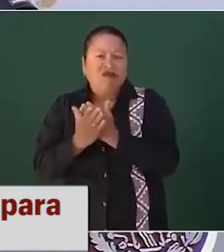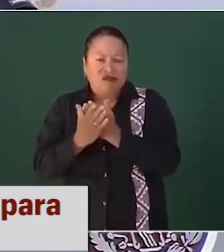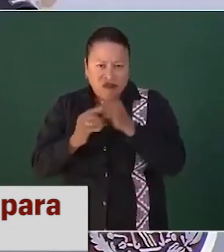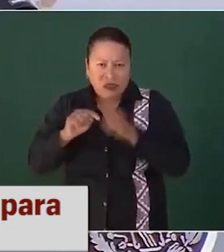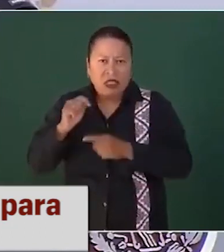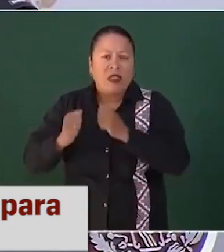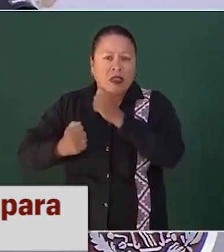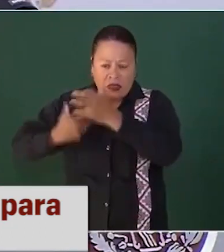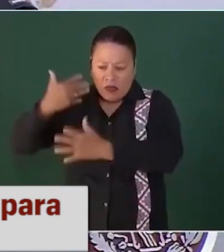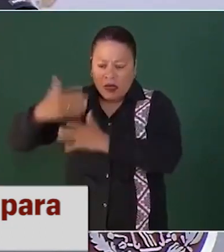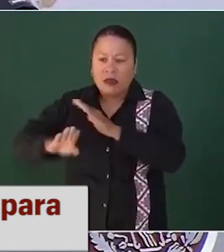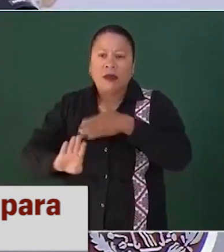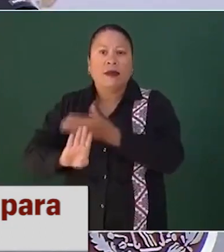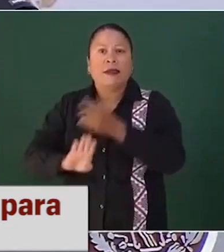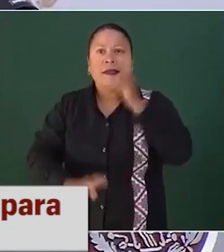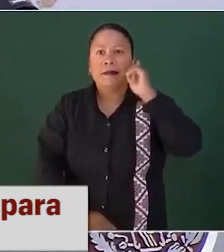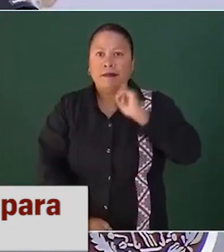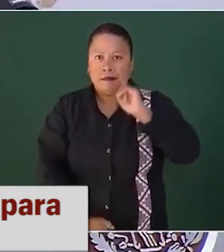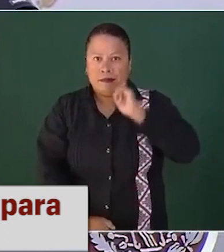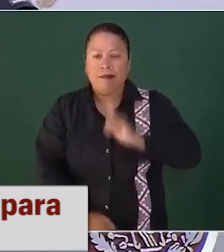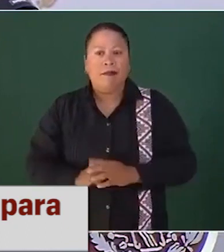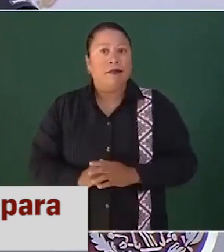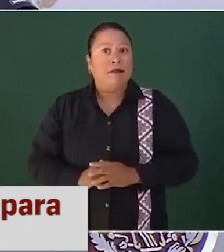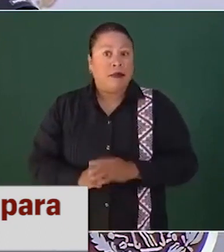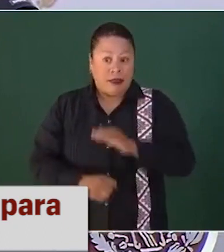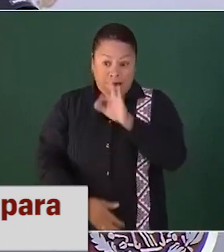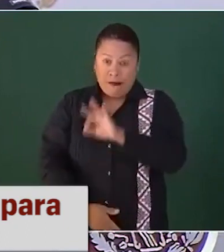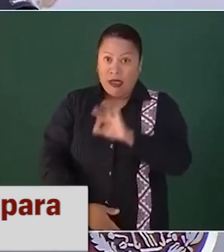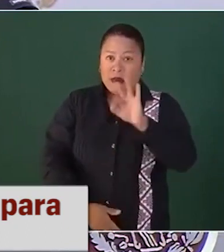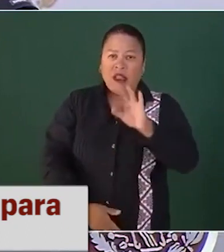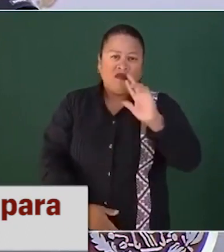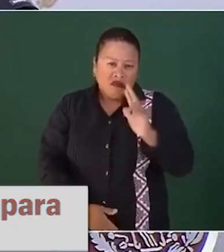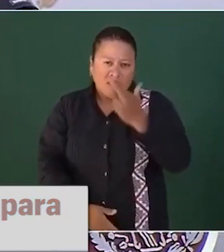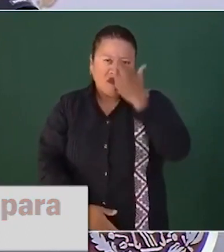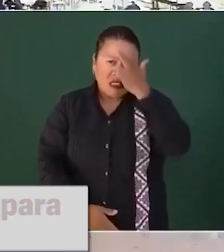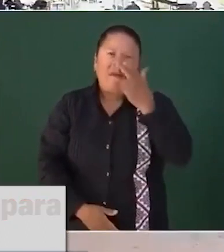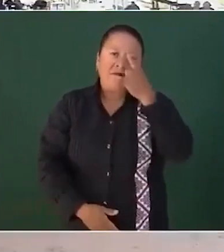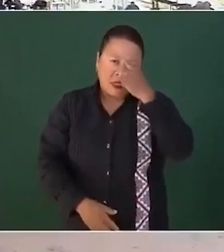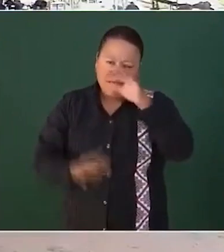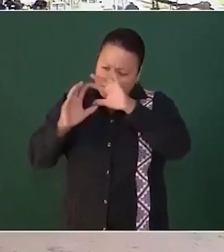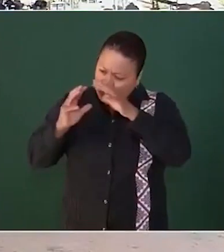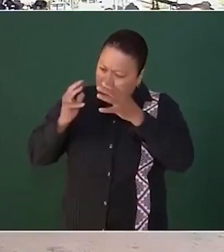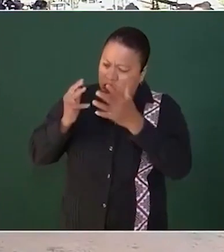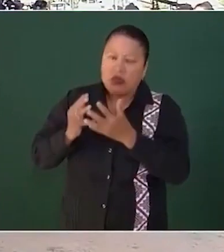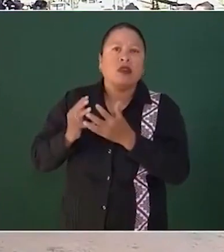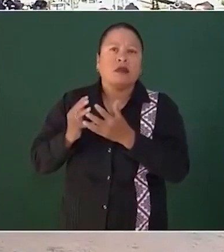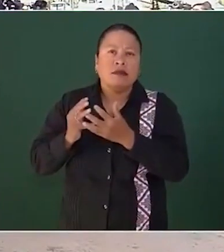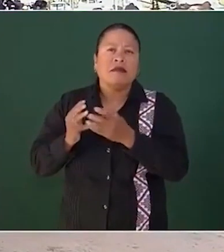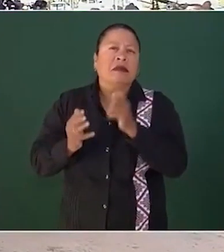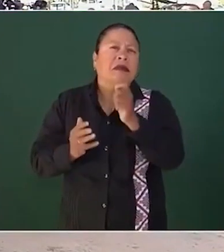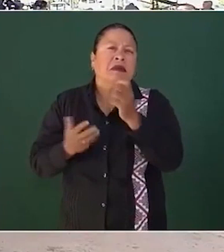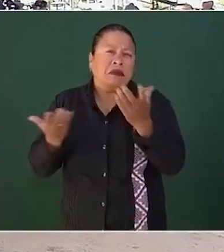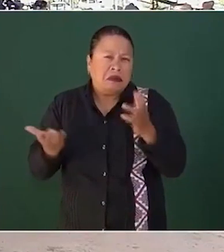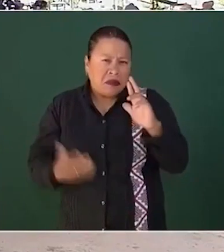Rosa Isela Rodríguez, urgió a las y los diputados federales a legislar para que el delito de extorsión sea catalogado como grave. Durante su